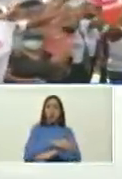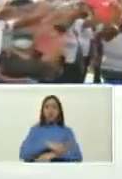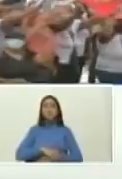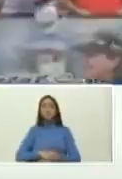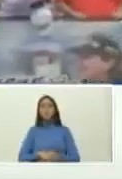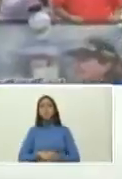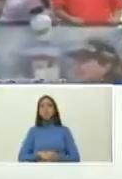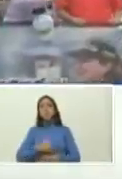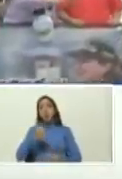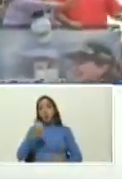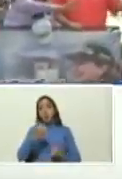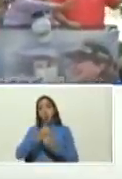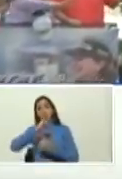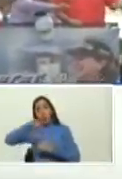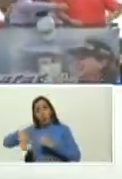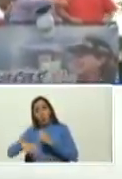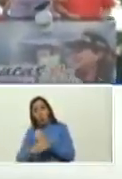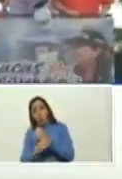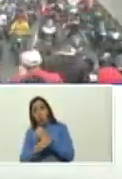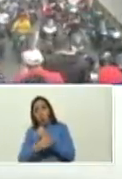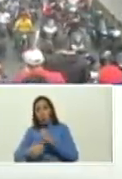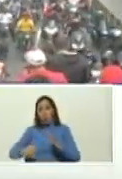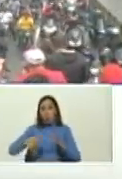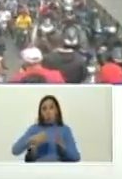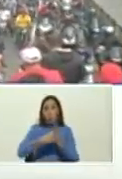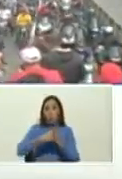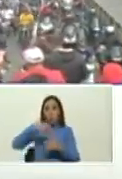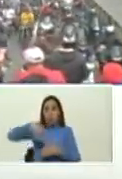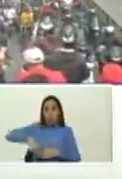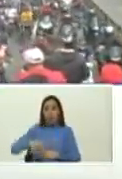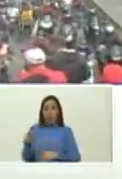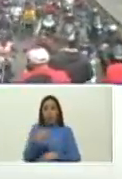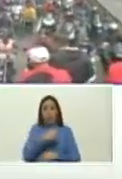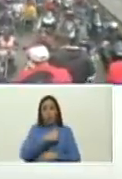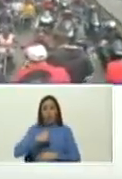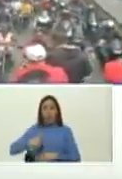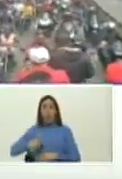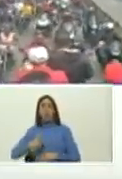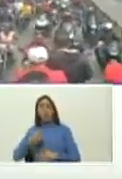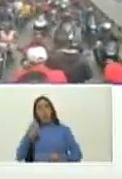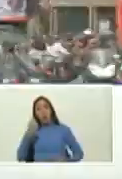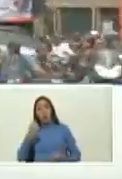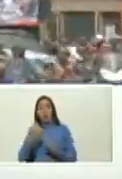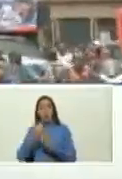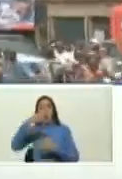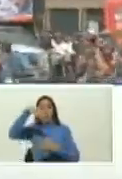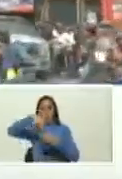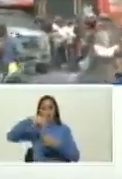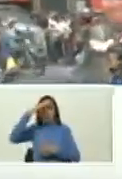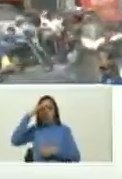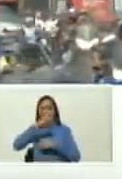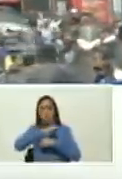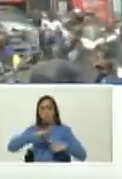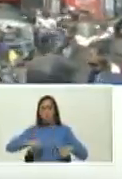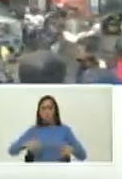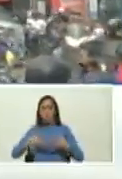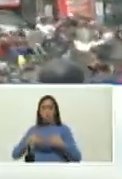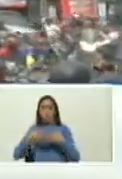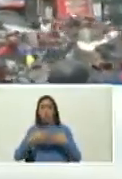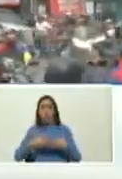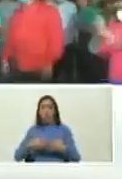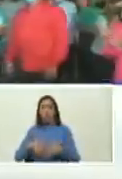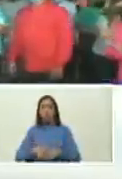apoyaban a Guaidó y llamaban a un golpe de estado en Venezuela y apoyaban la intervención militar y extranjera en Venezuela